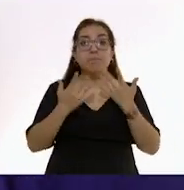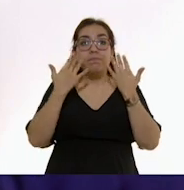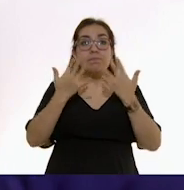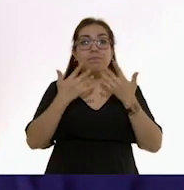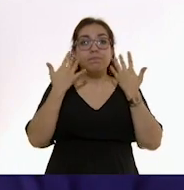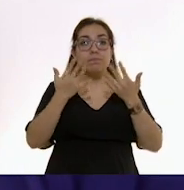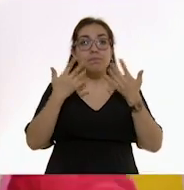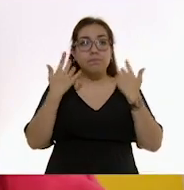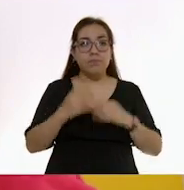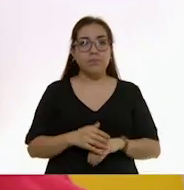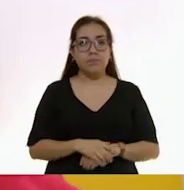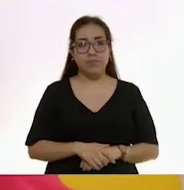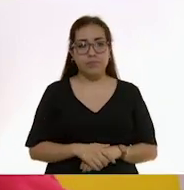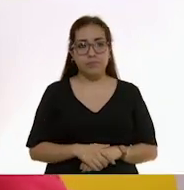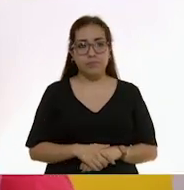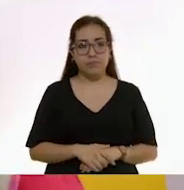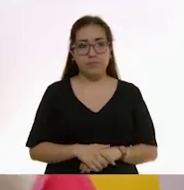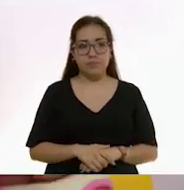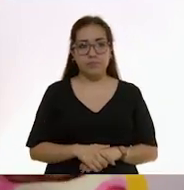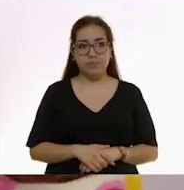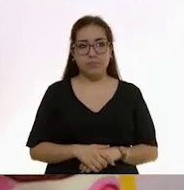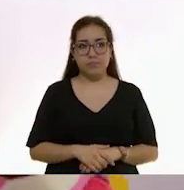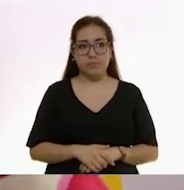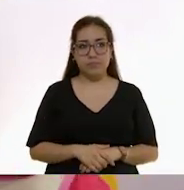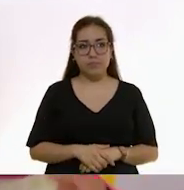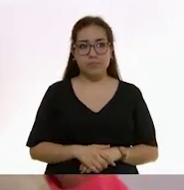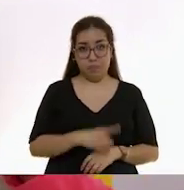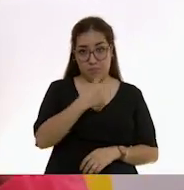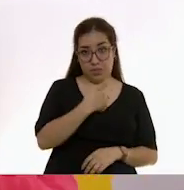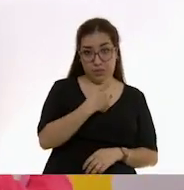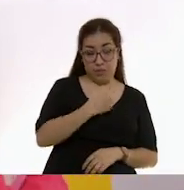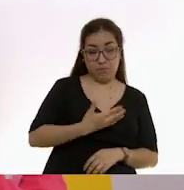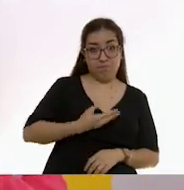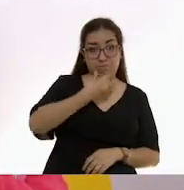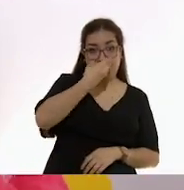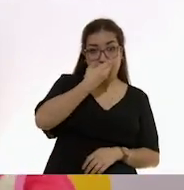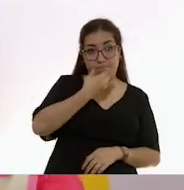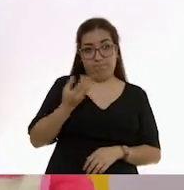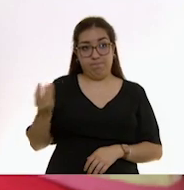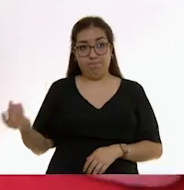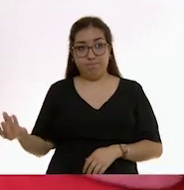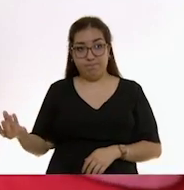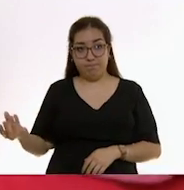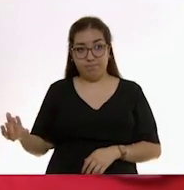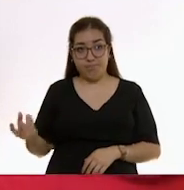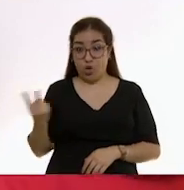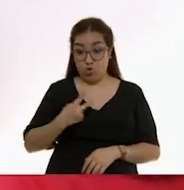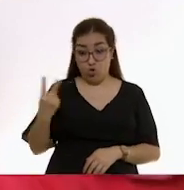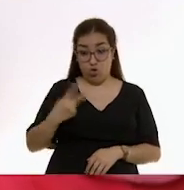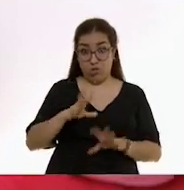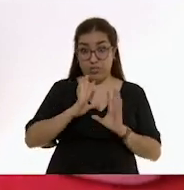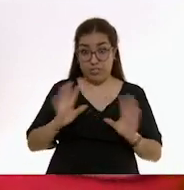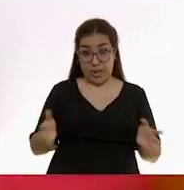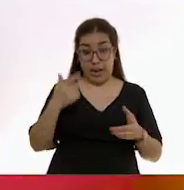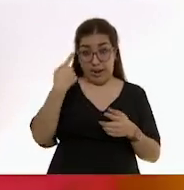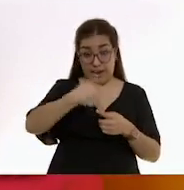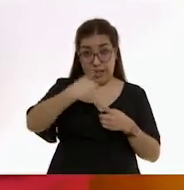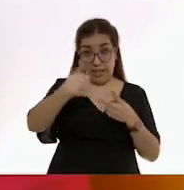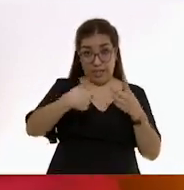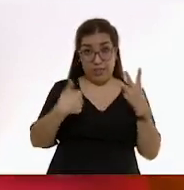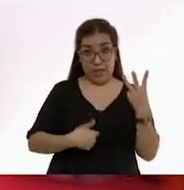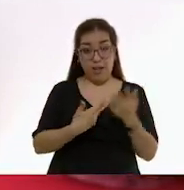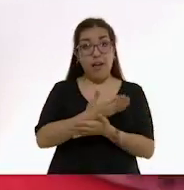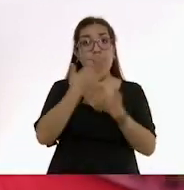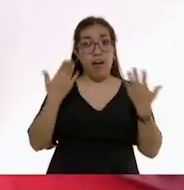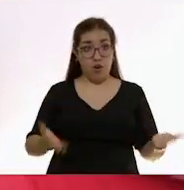Huele la primera y luego pásala a tu hijo o hija. Una vez que los dos hayan olido cada fruta, es